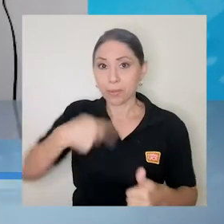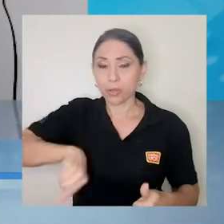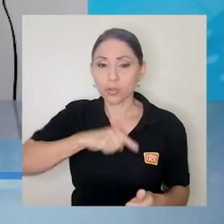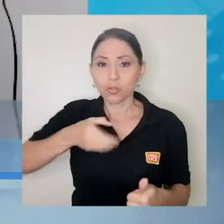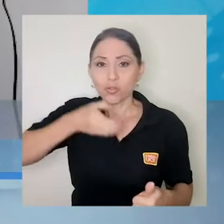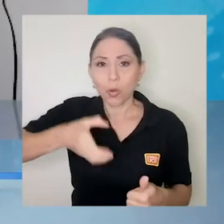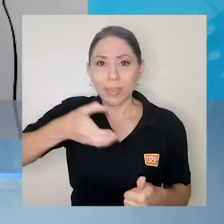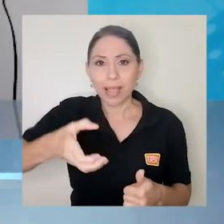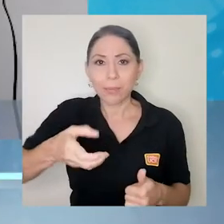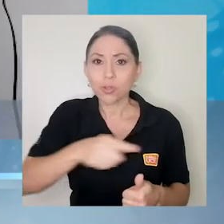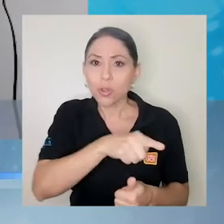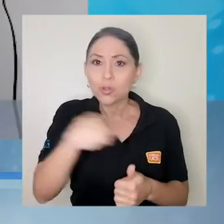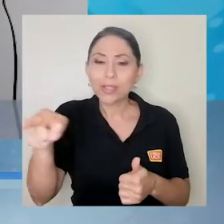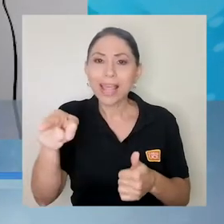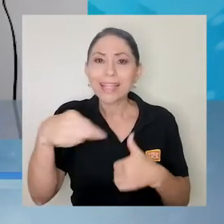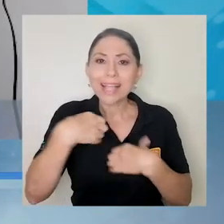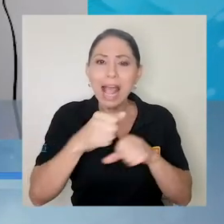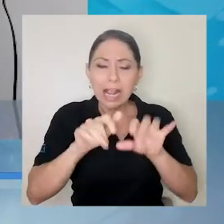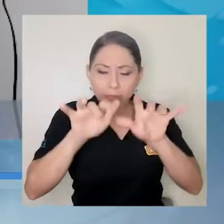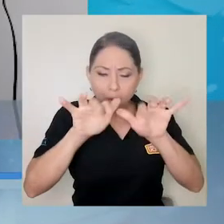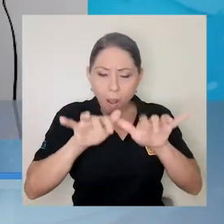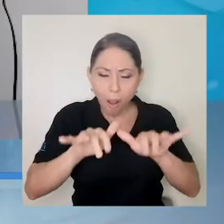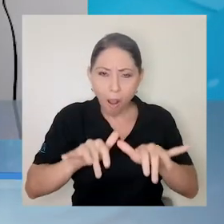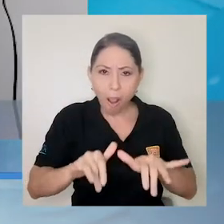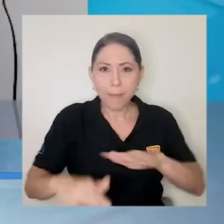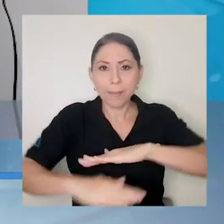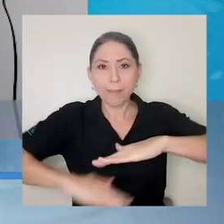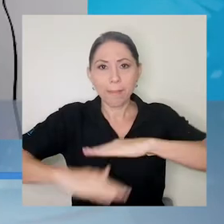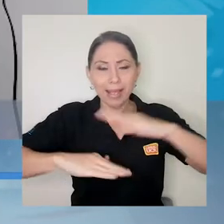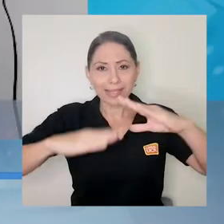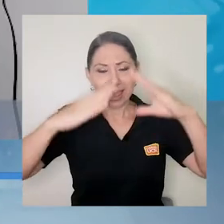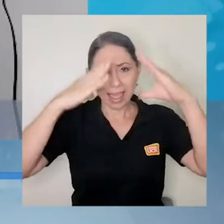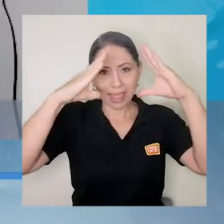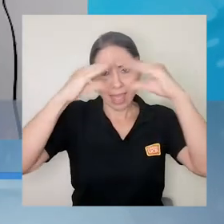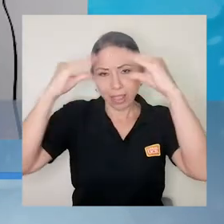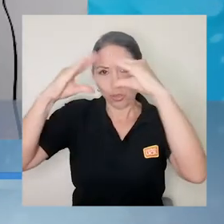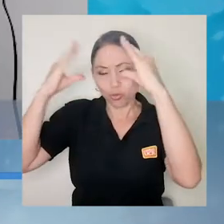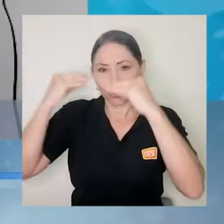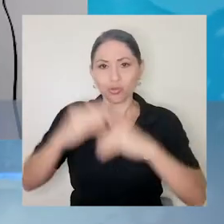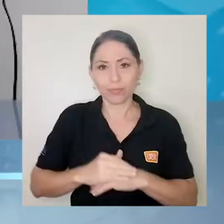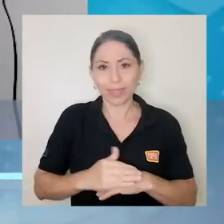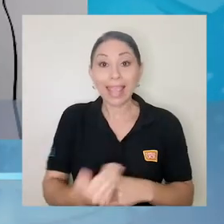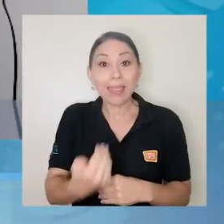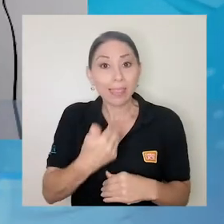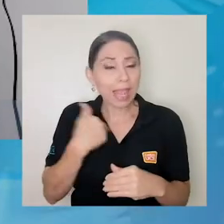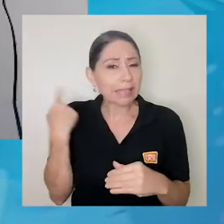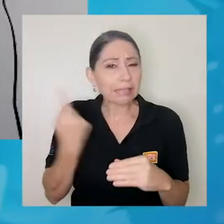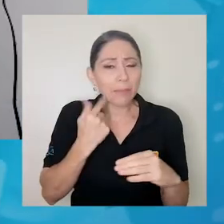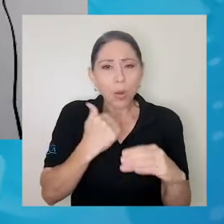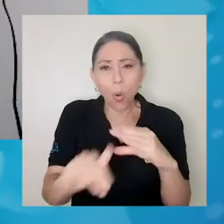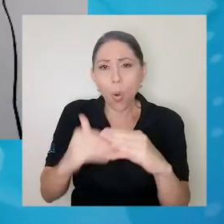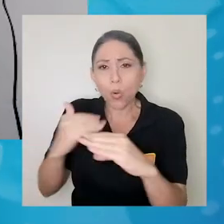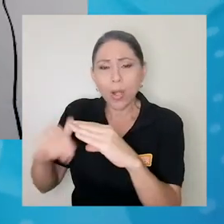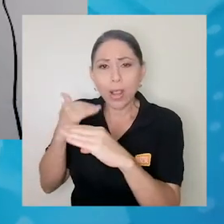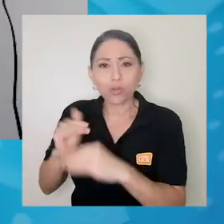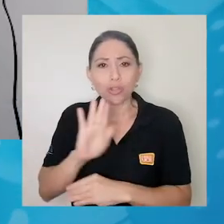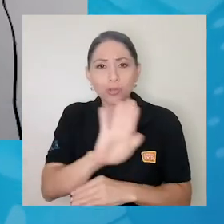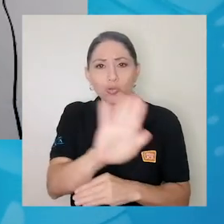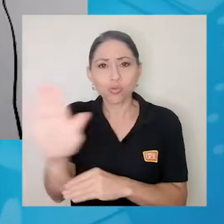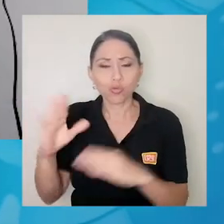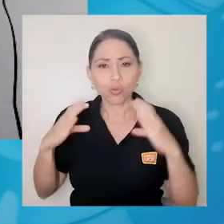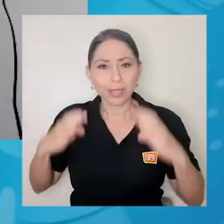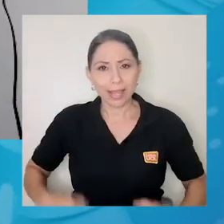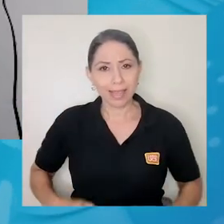es que diseñen una base de datos, que manejen los correos electrónicos de sus clientes, que